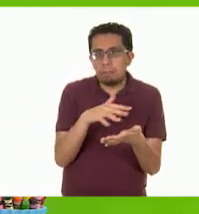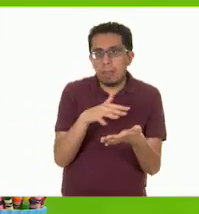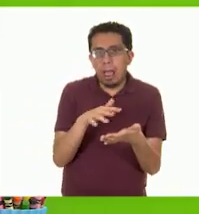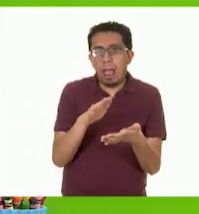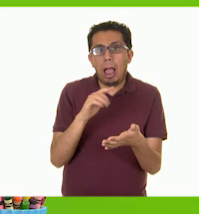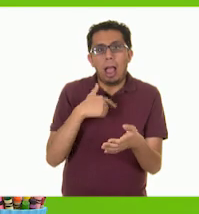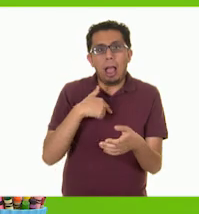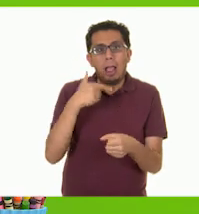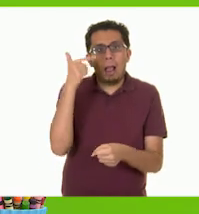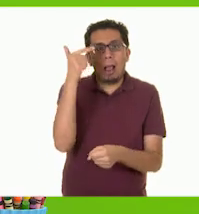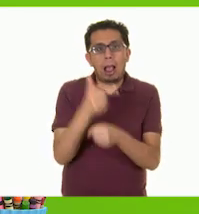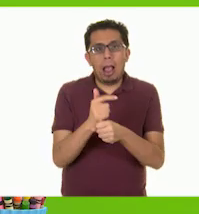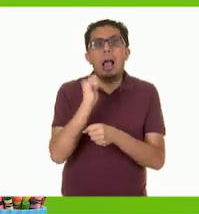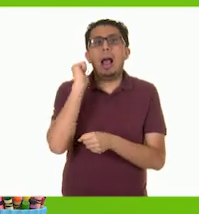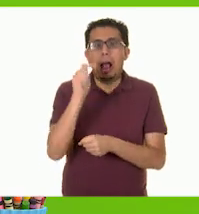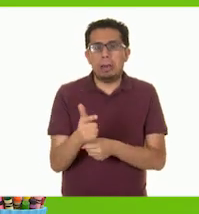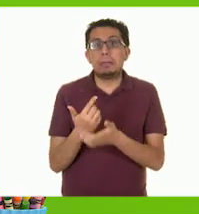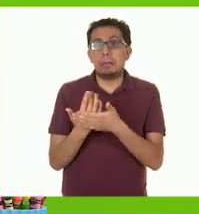algo. Espera.